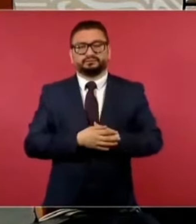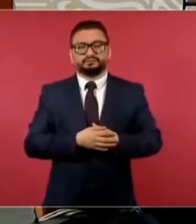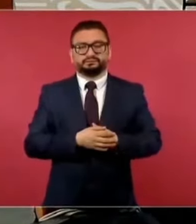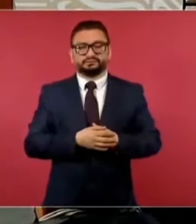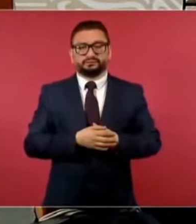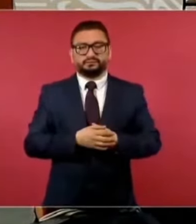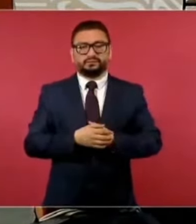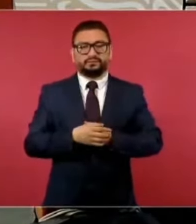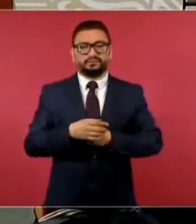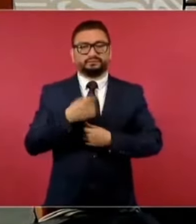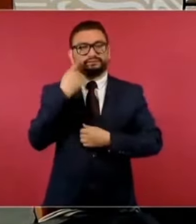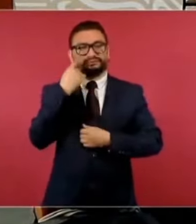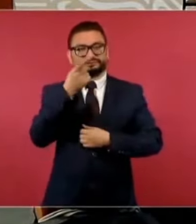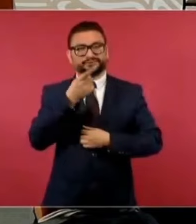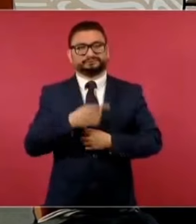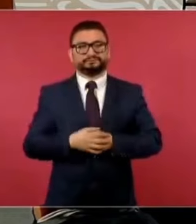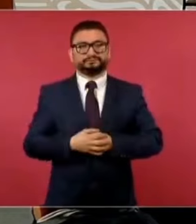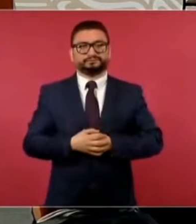Vamos a verlo.